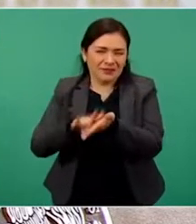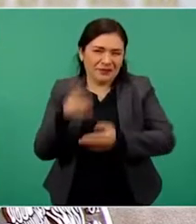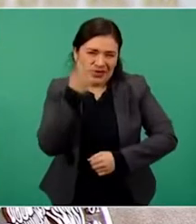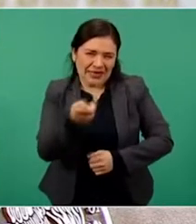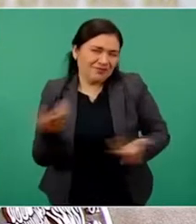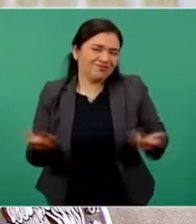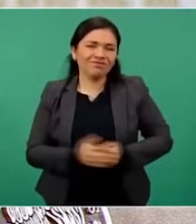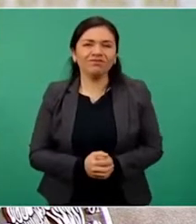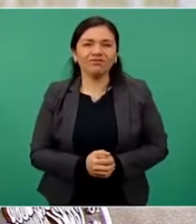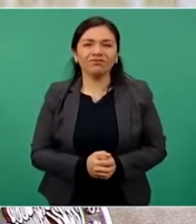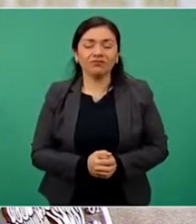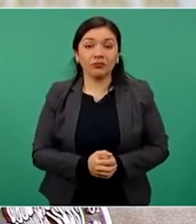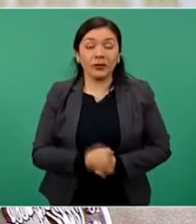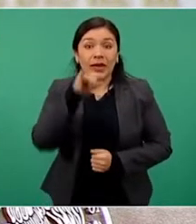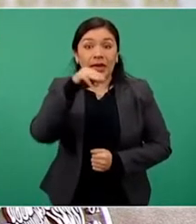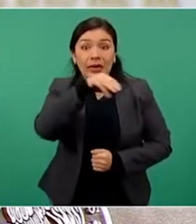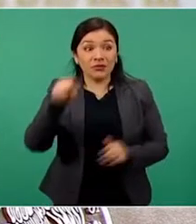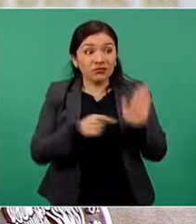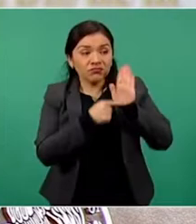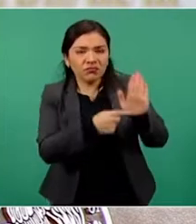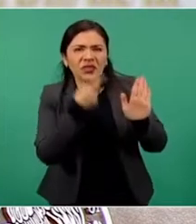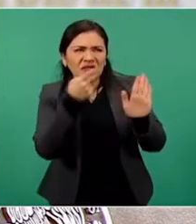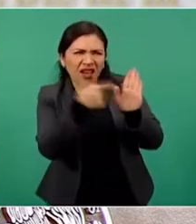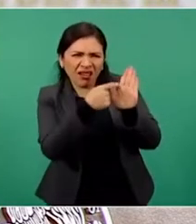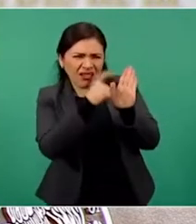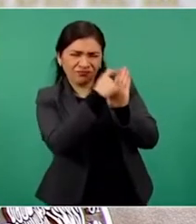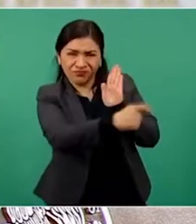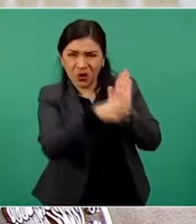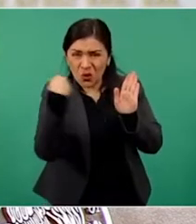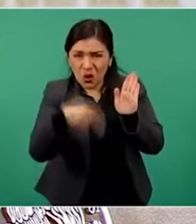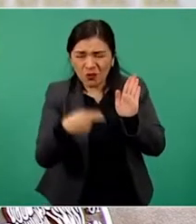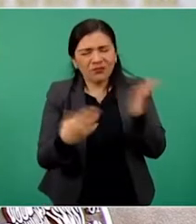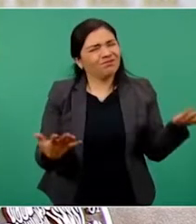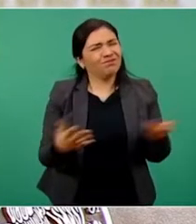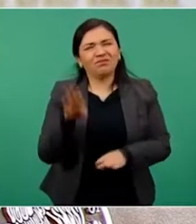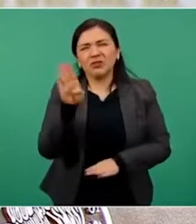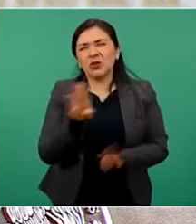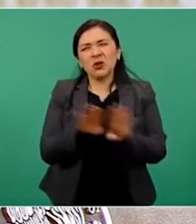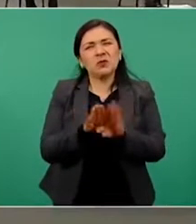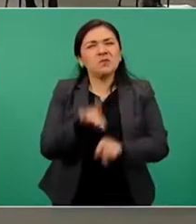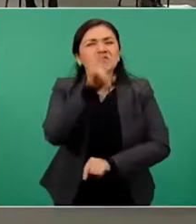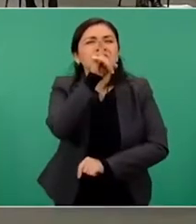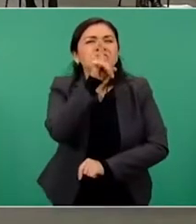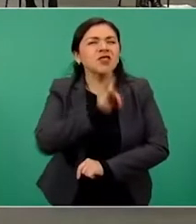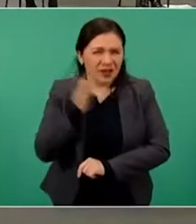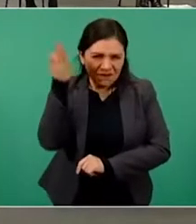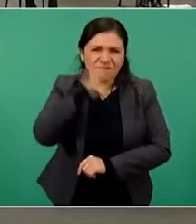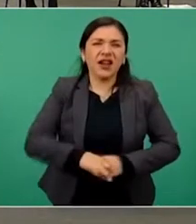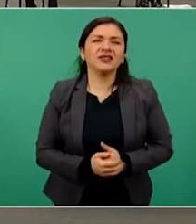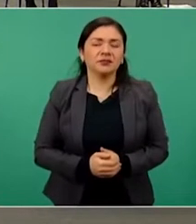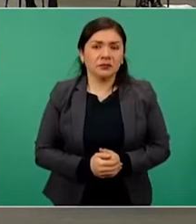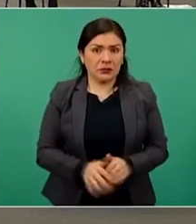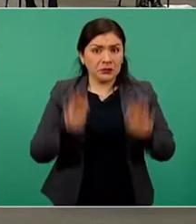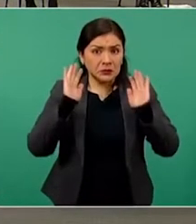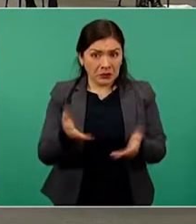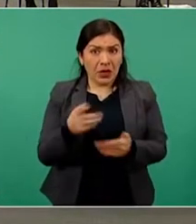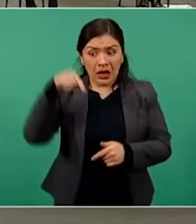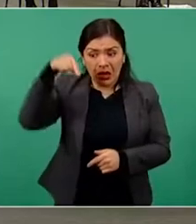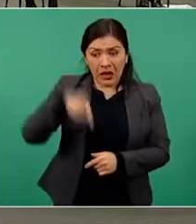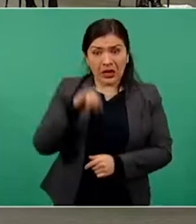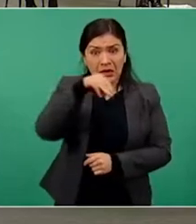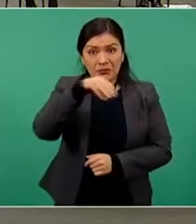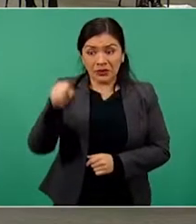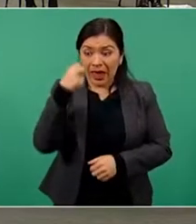IMSS señaló que el título de reforma es engañoso y falso. En 2021 se aceleró la demanda total del